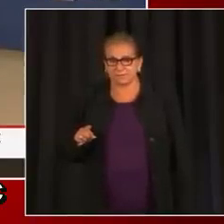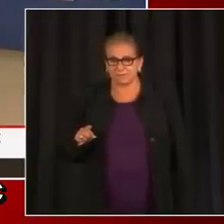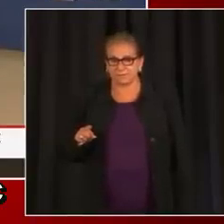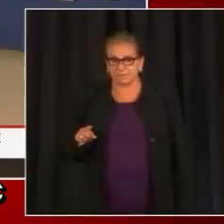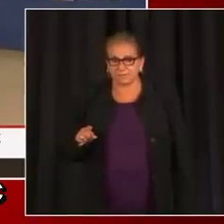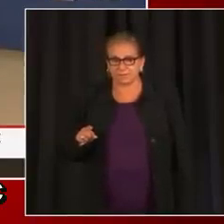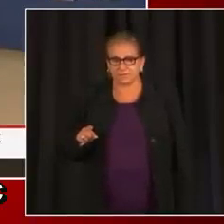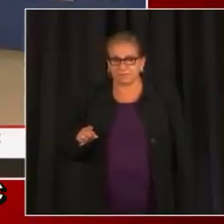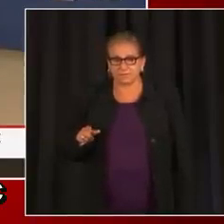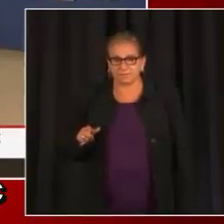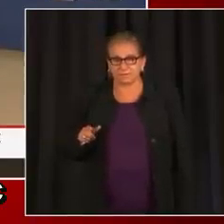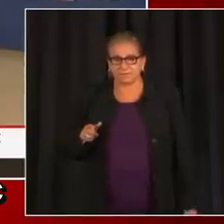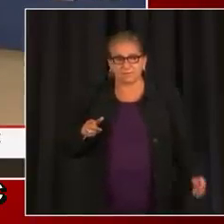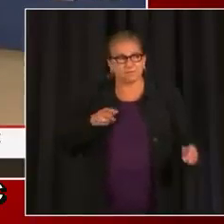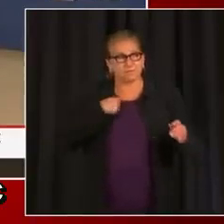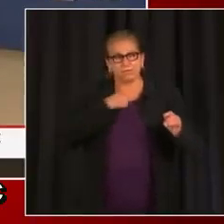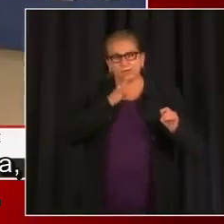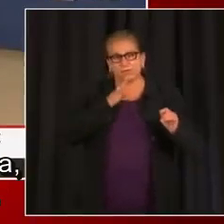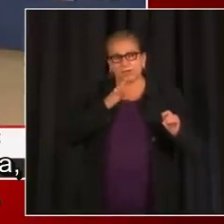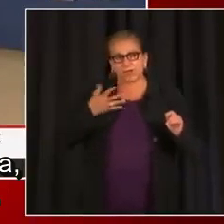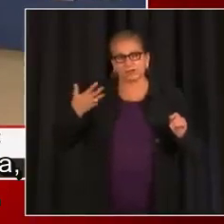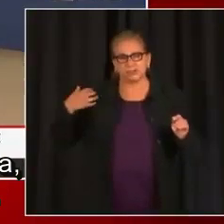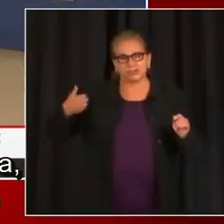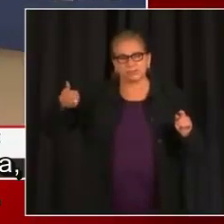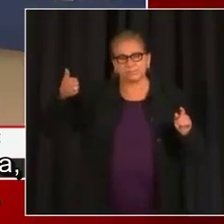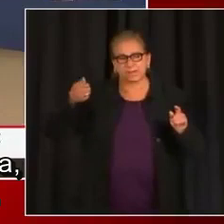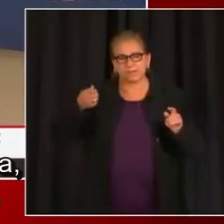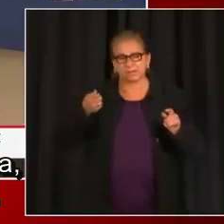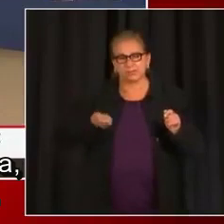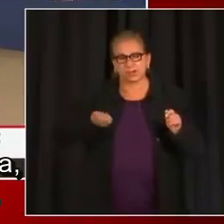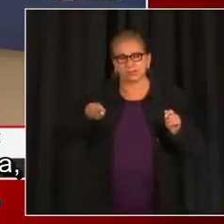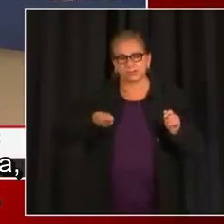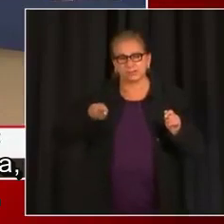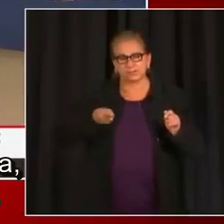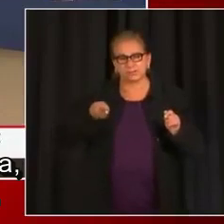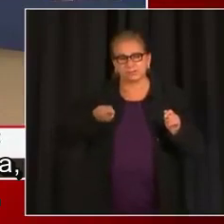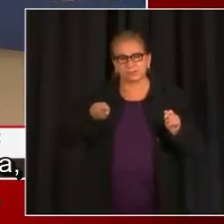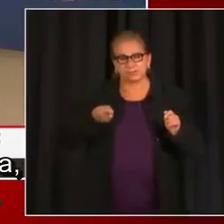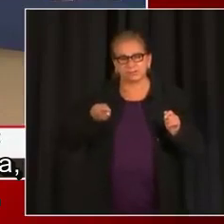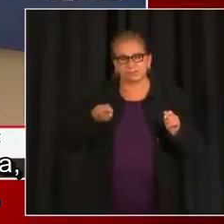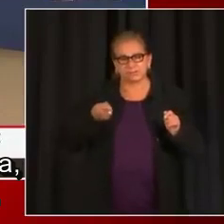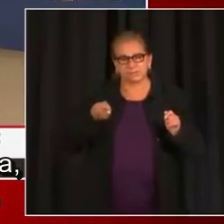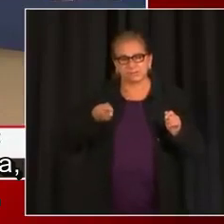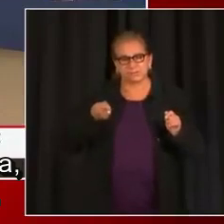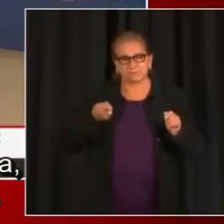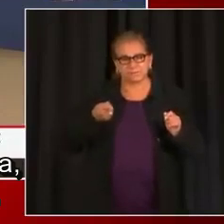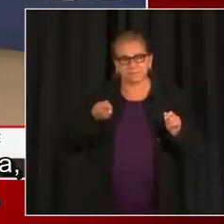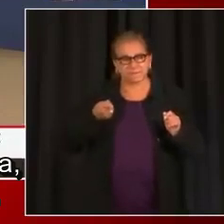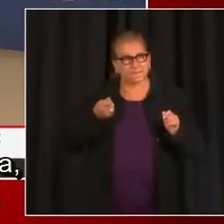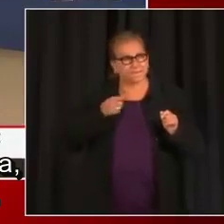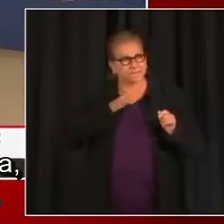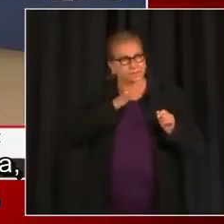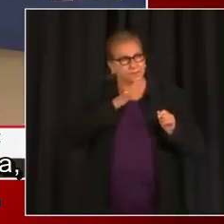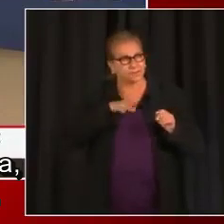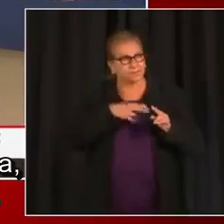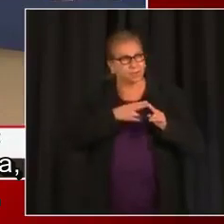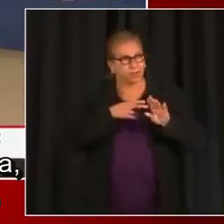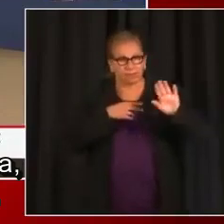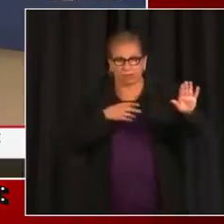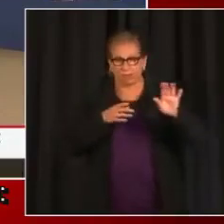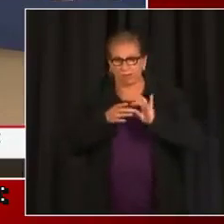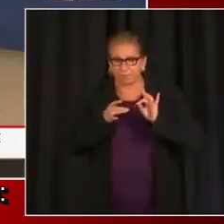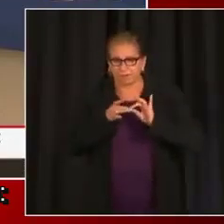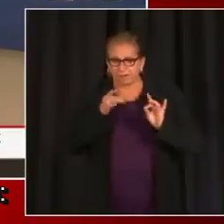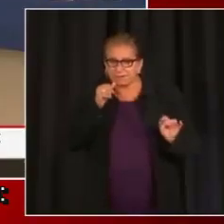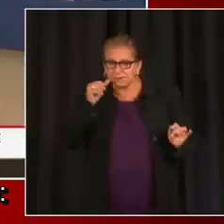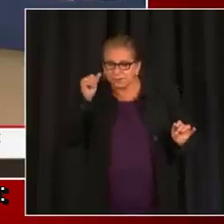la jueza principal de la Corte Suprema del DC dio una conferencia de prensa, una conferencia de prensa bastante rara porque normalmente no la dan,